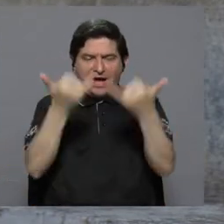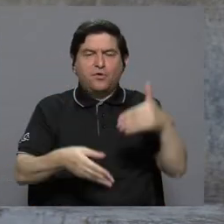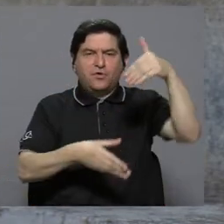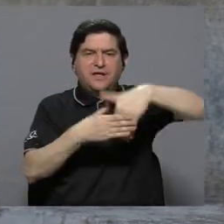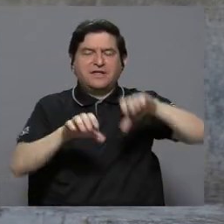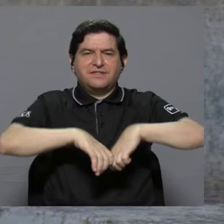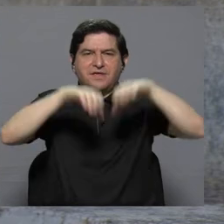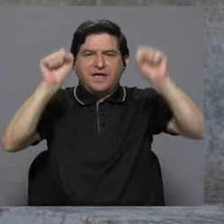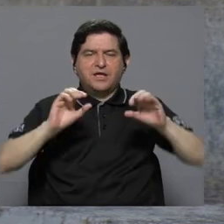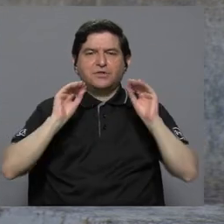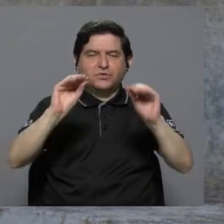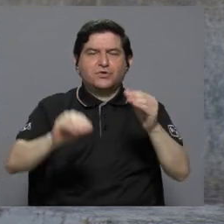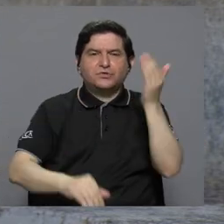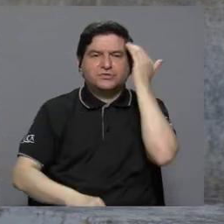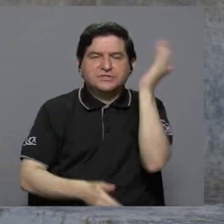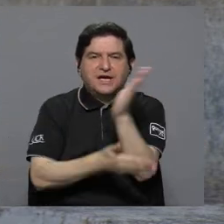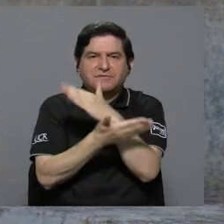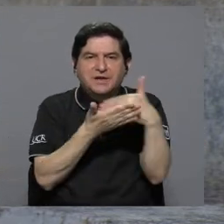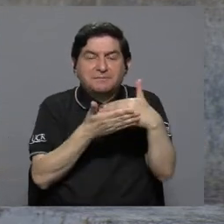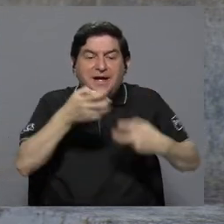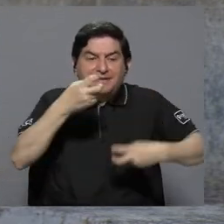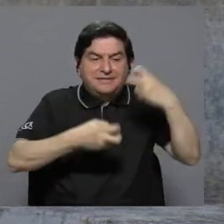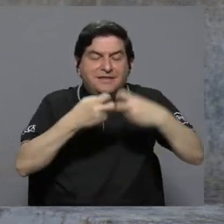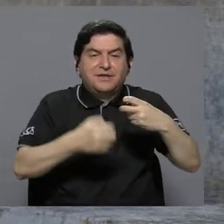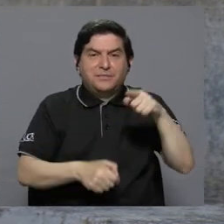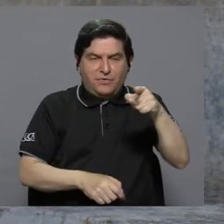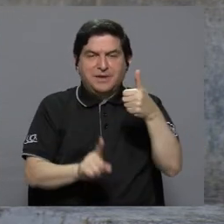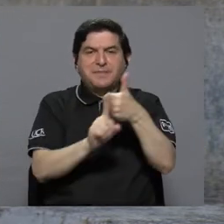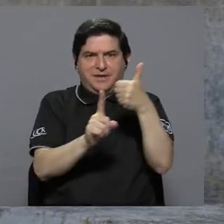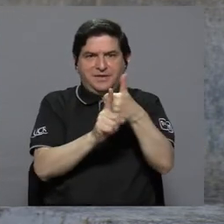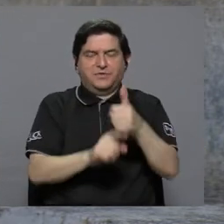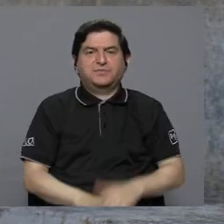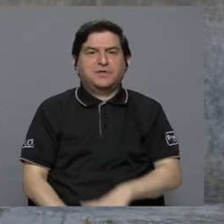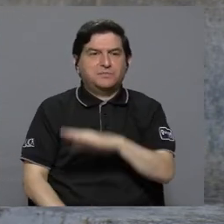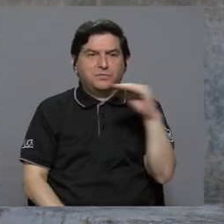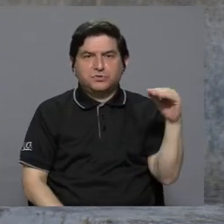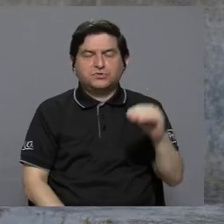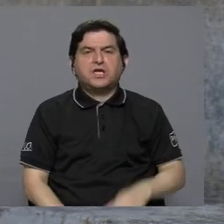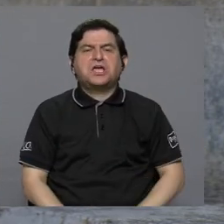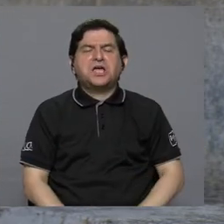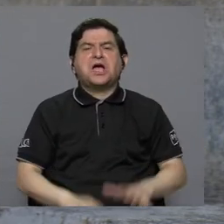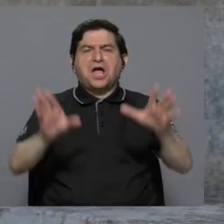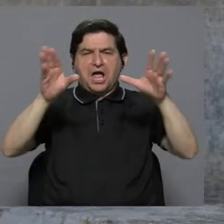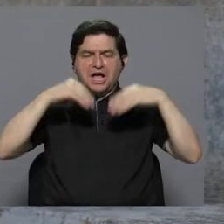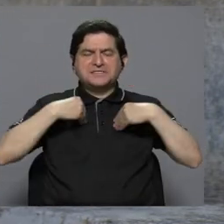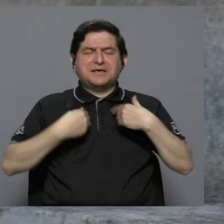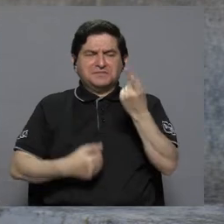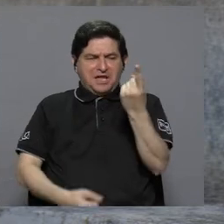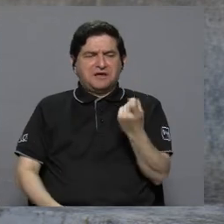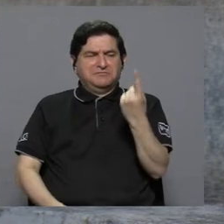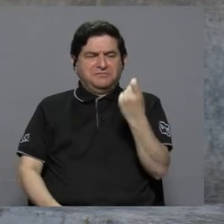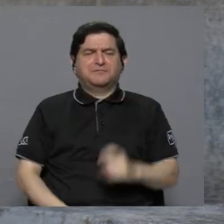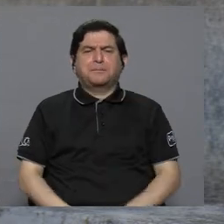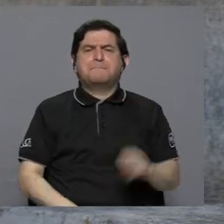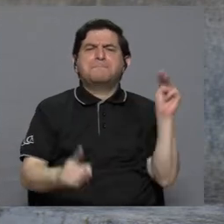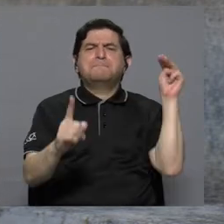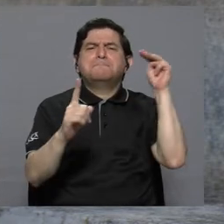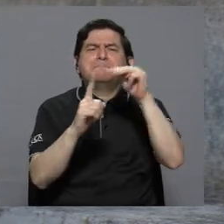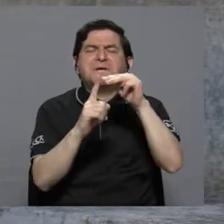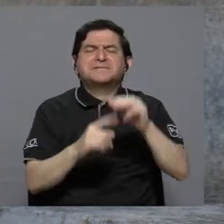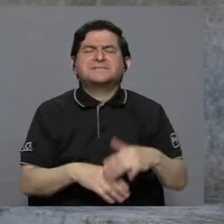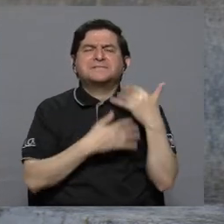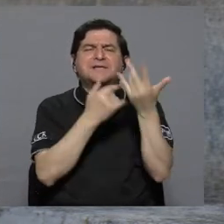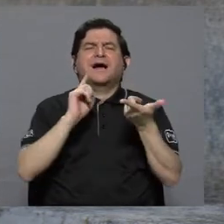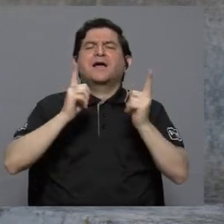sistema educativo, que se saben parte de una problemática y reconocen esas carencias, ¿cuál es un mensaje de